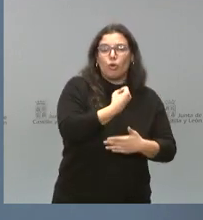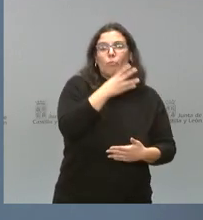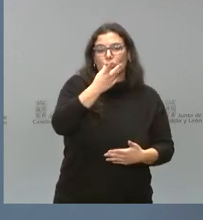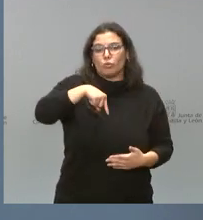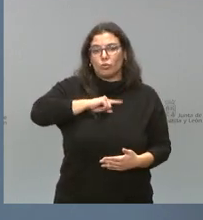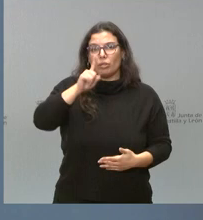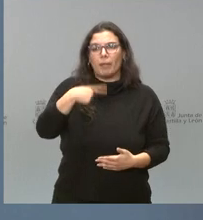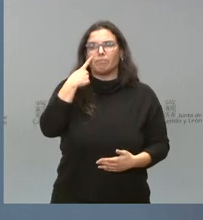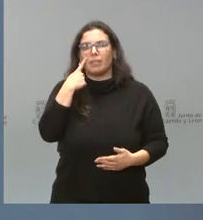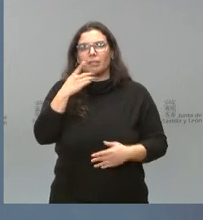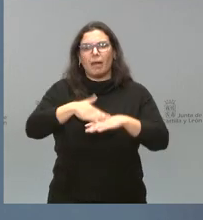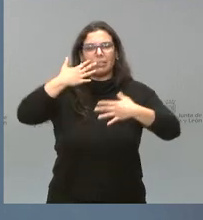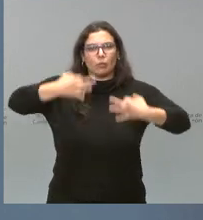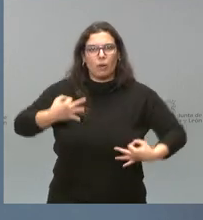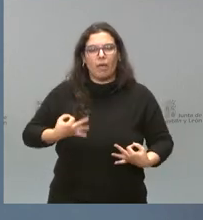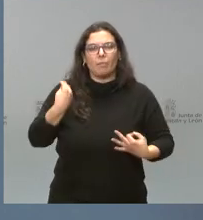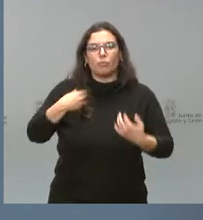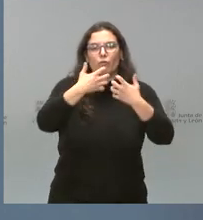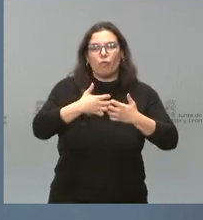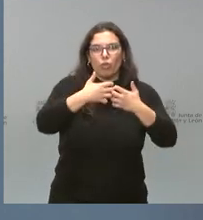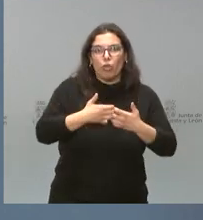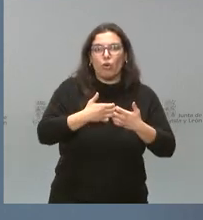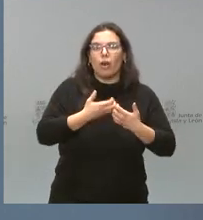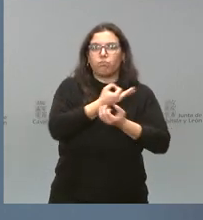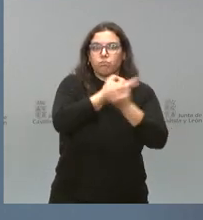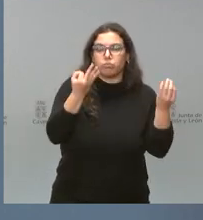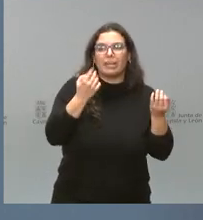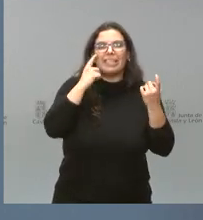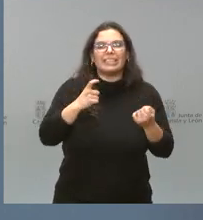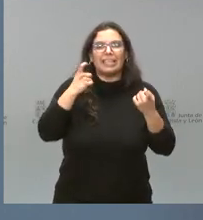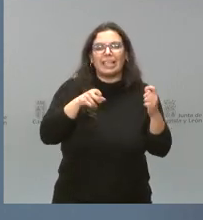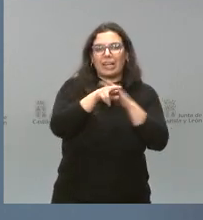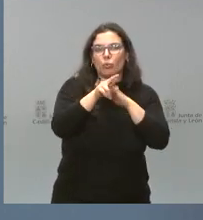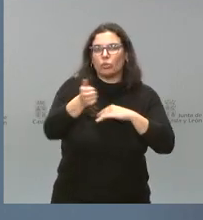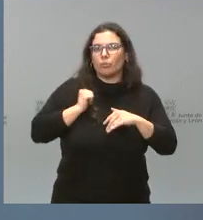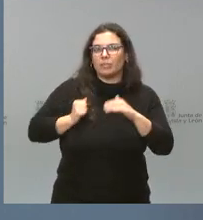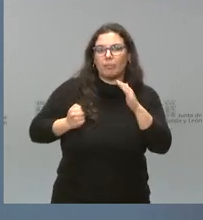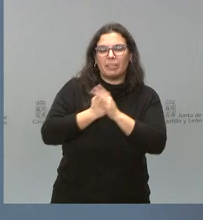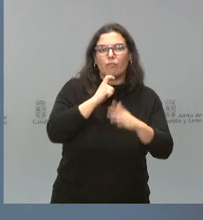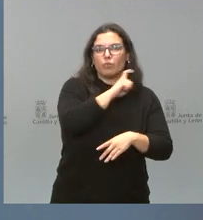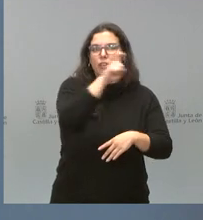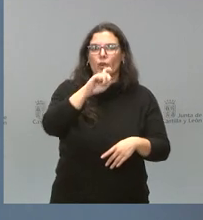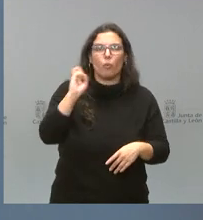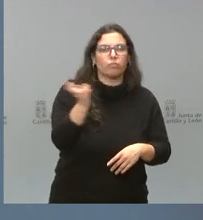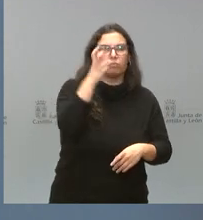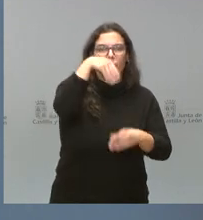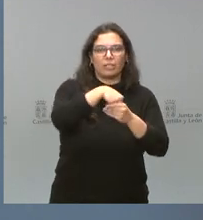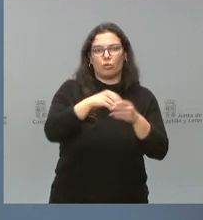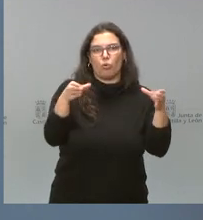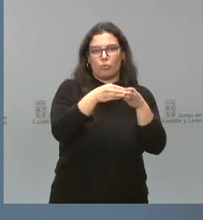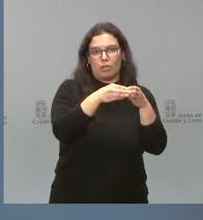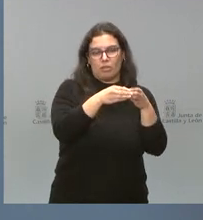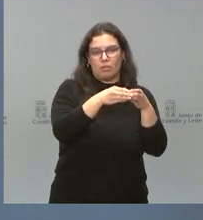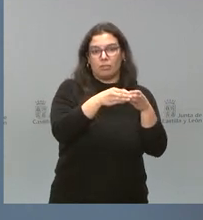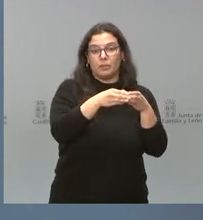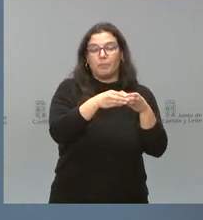vigilantes y garantes para el adecuado funcionamiento y siempre buscando la máxima eficacia de cada una de las fundaciones que tiene la comunidad autónoma. Tenemos una Administración